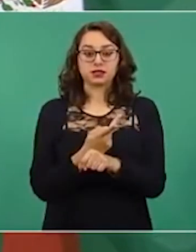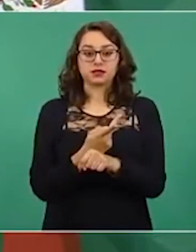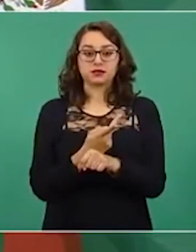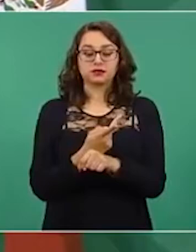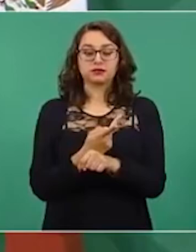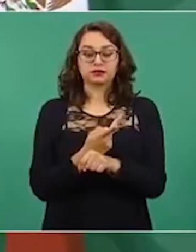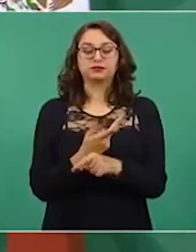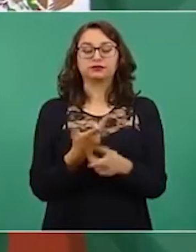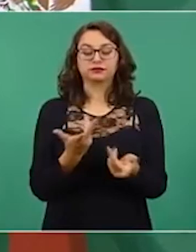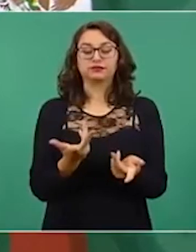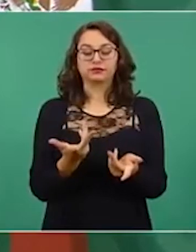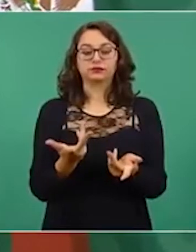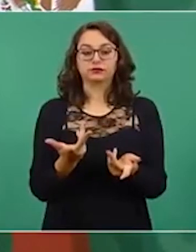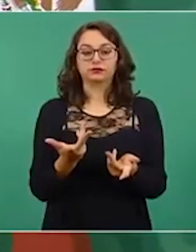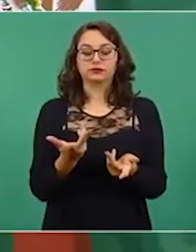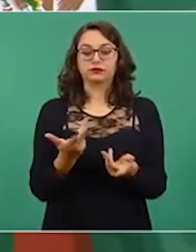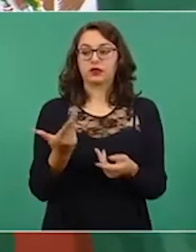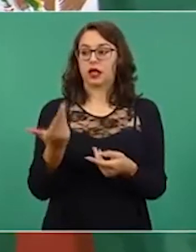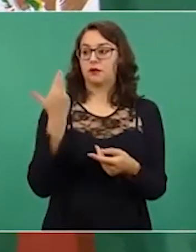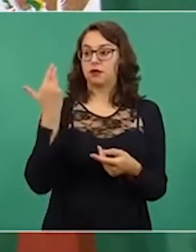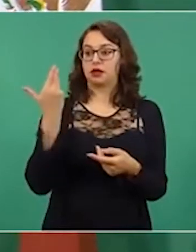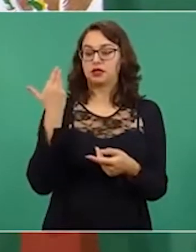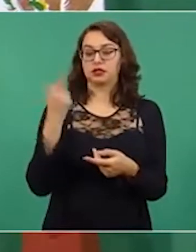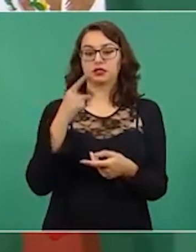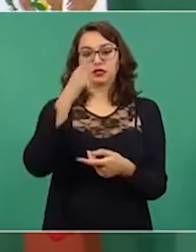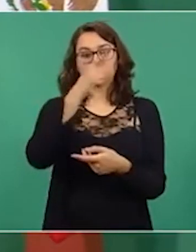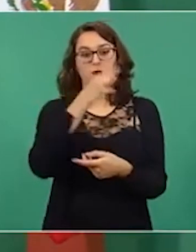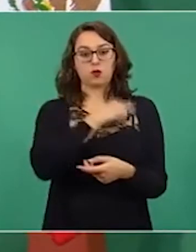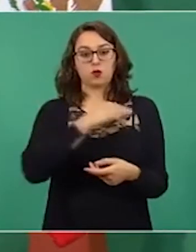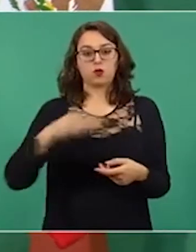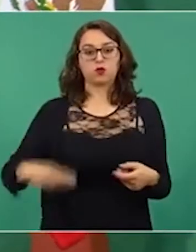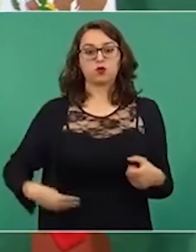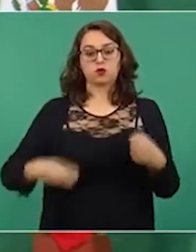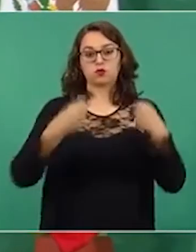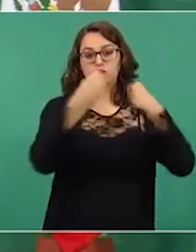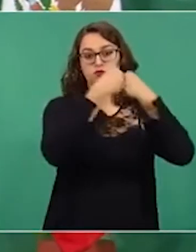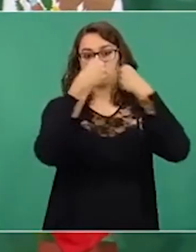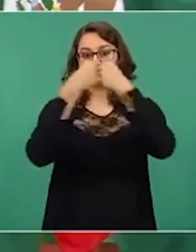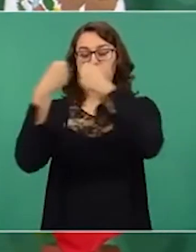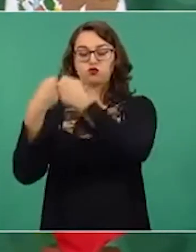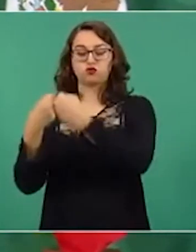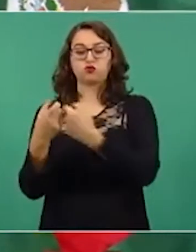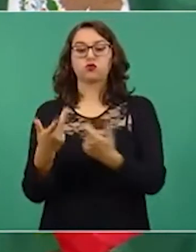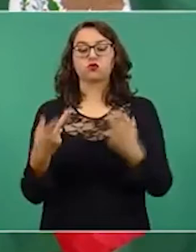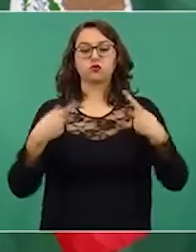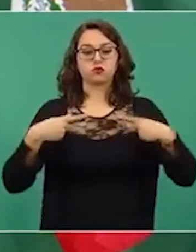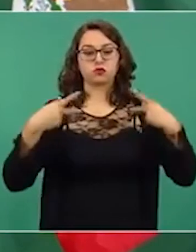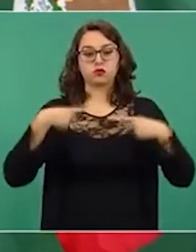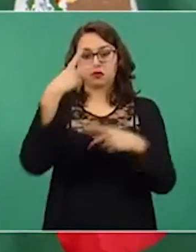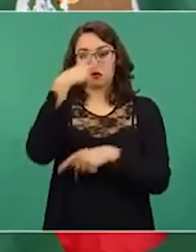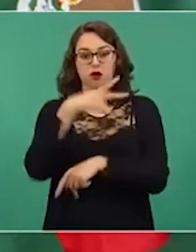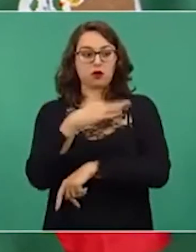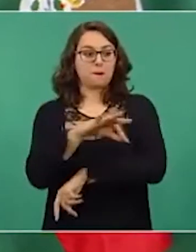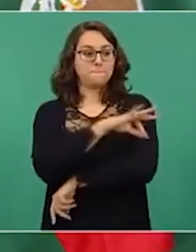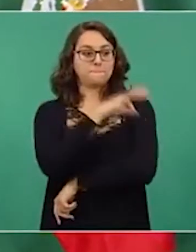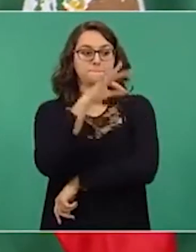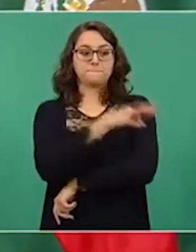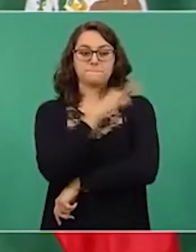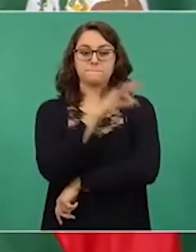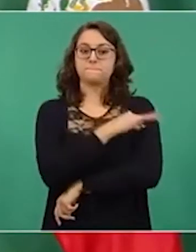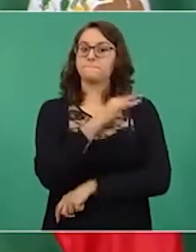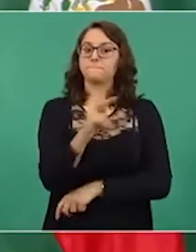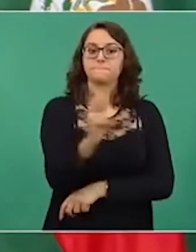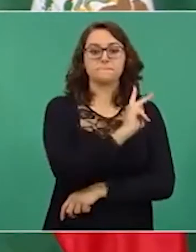en los municipios fronterizos para